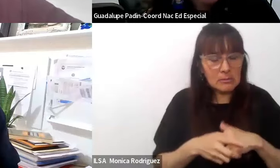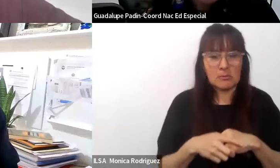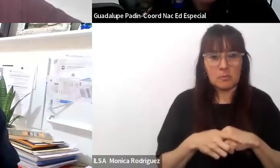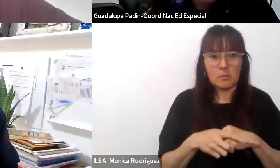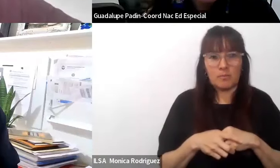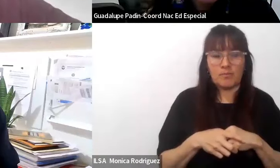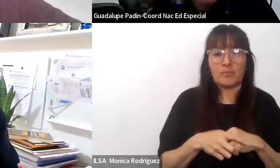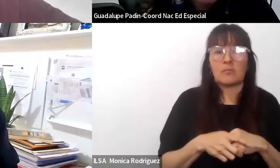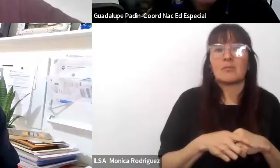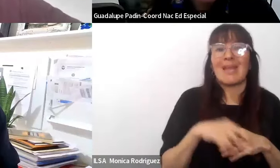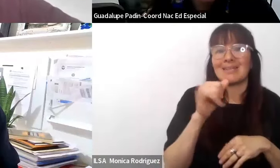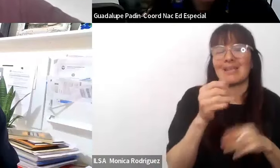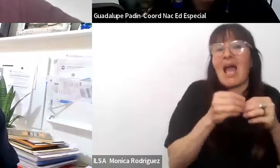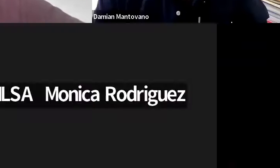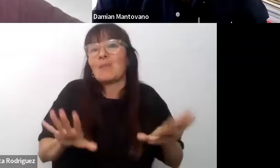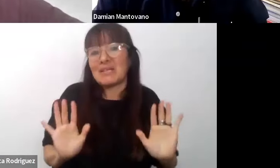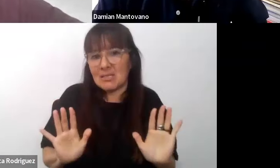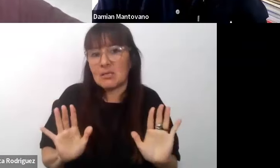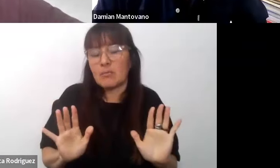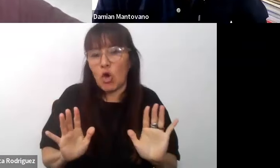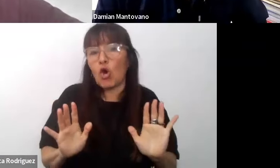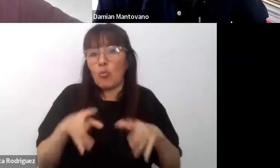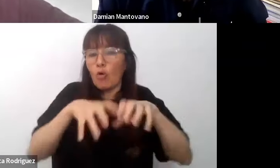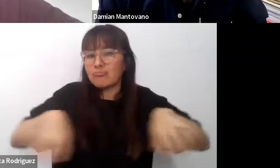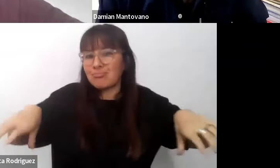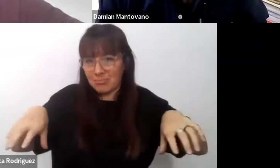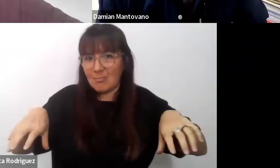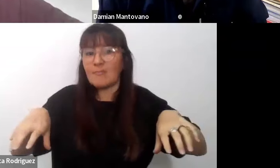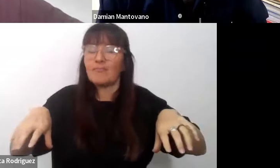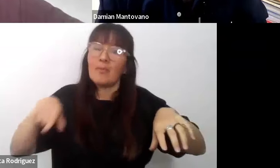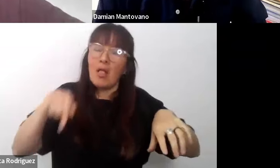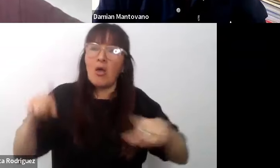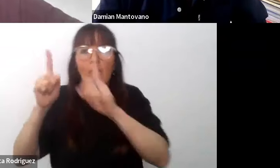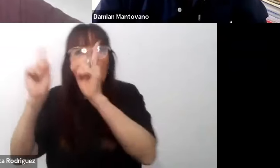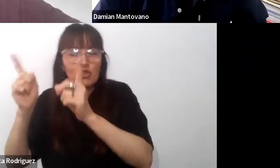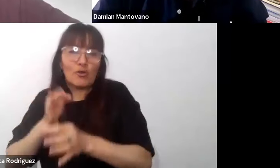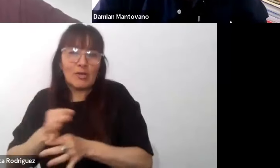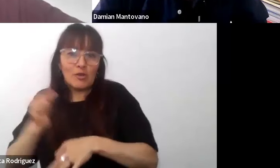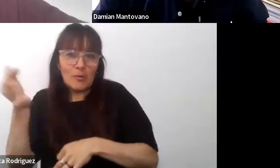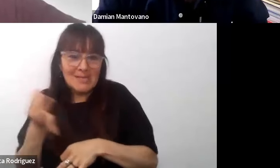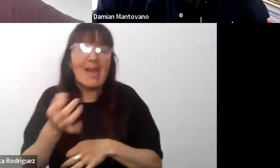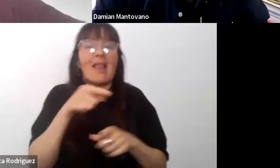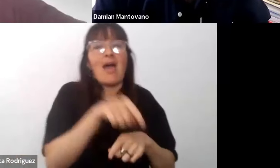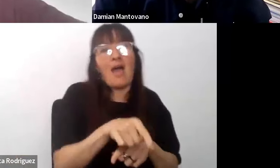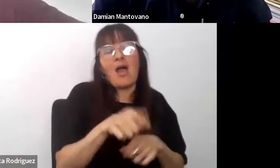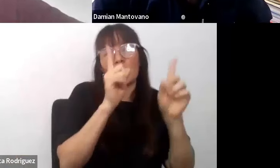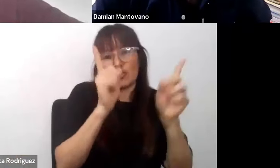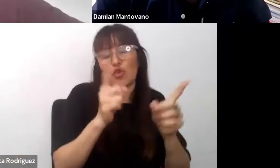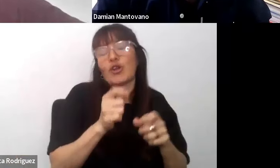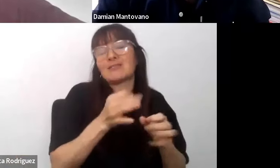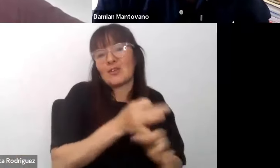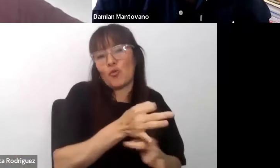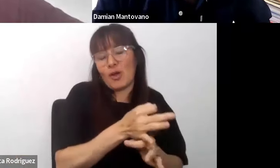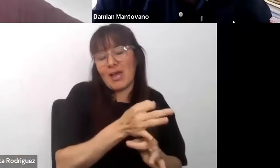En un origen estaba muy segmentada la formación de un lado de profesores especial y de otro lado de profesores de nivel La idea de los